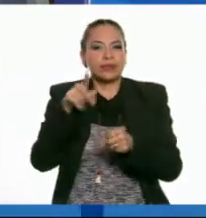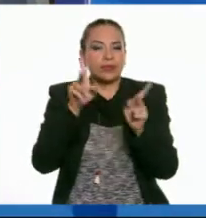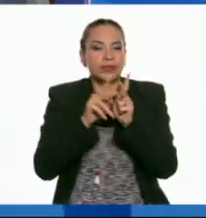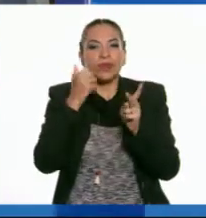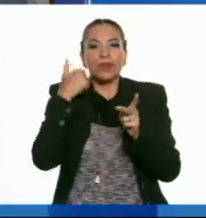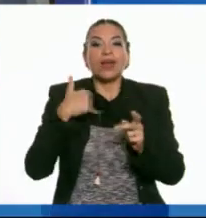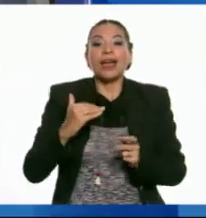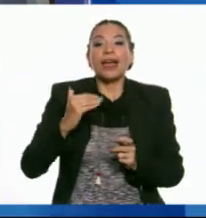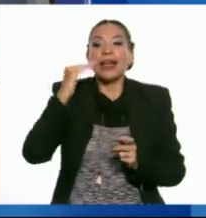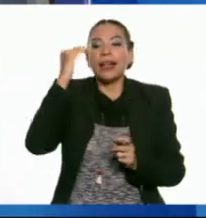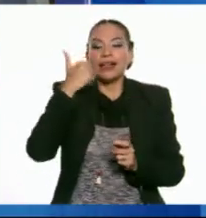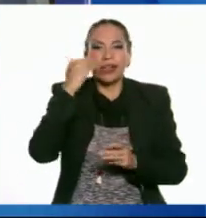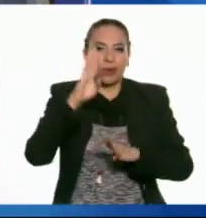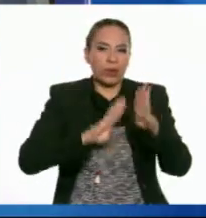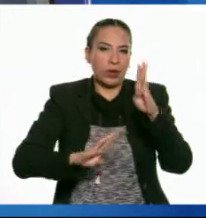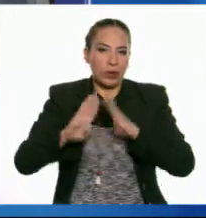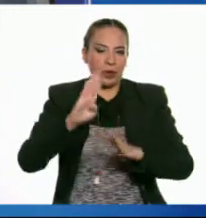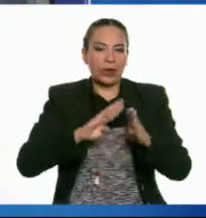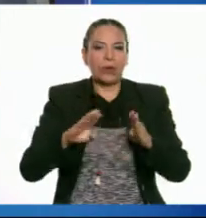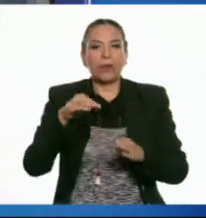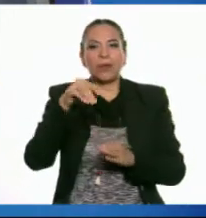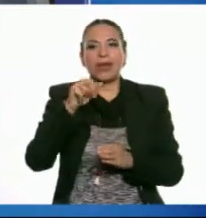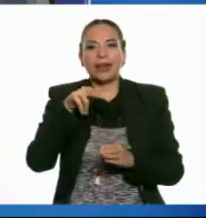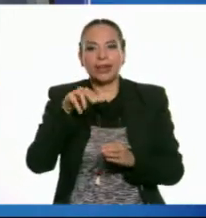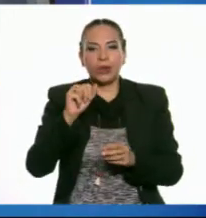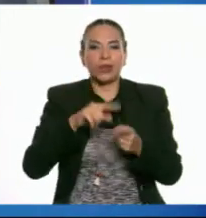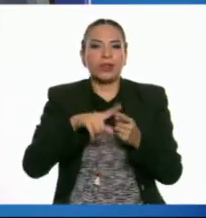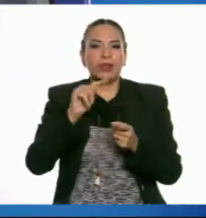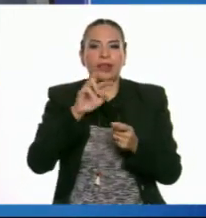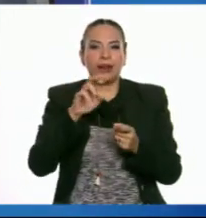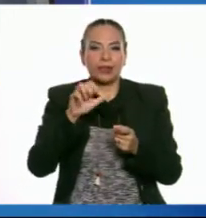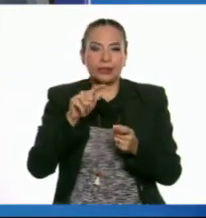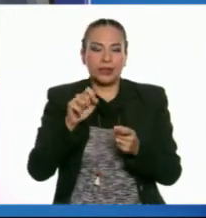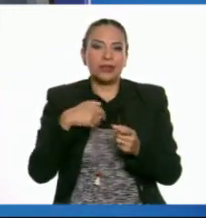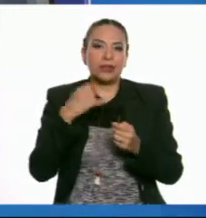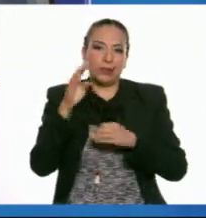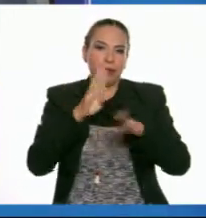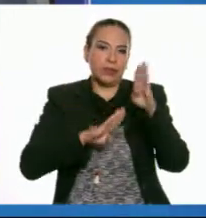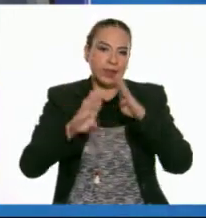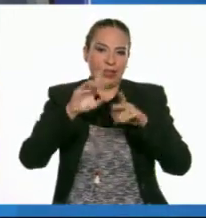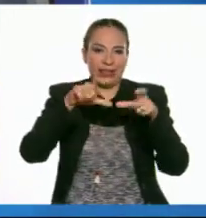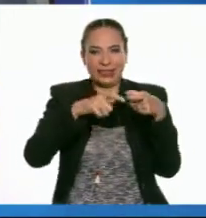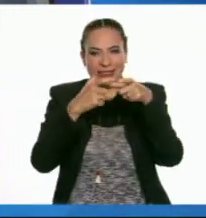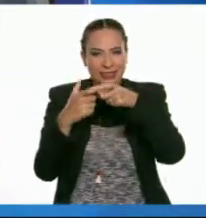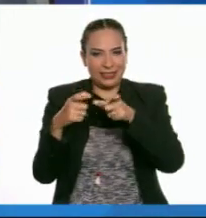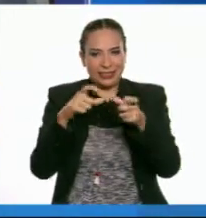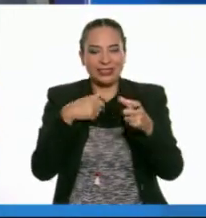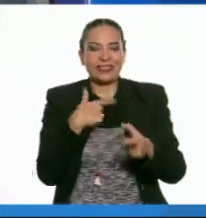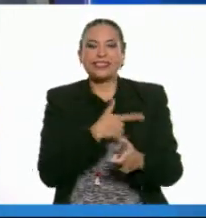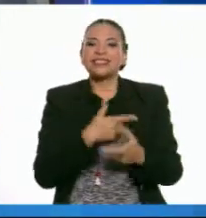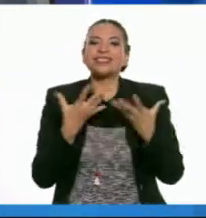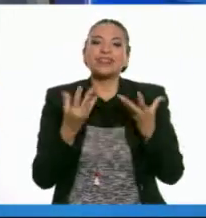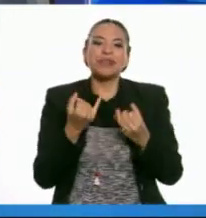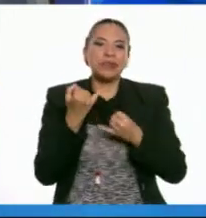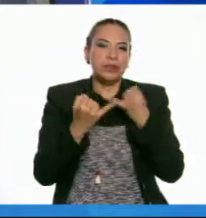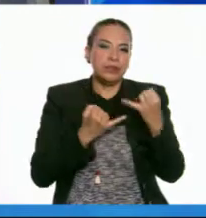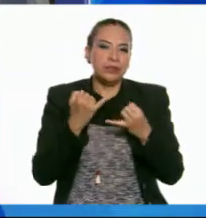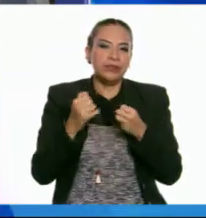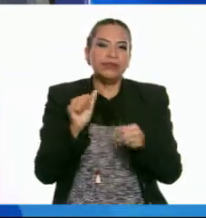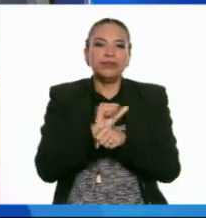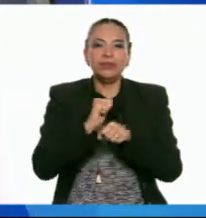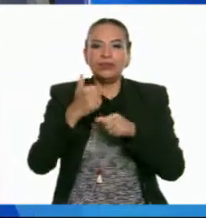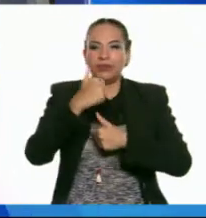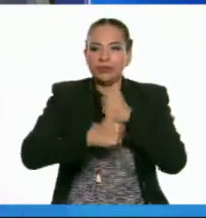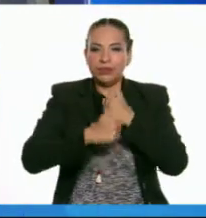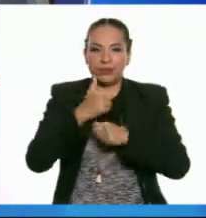grande quería ser biólogo marino y terrestre y ellos agregaban que también debería ser biólogo extraterrestre. Me gustaba mucho jugar con coches de